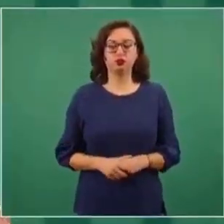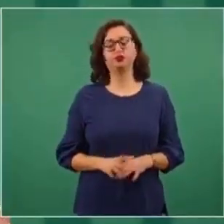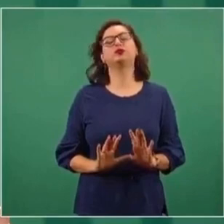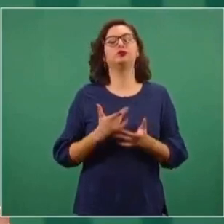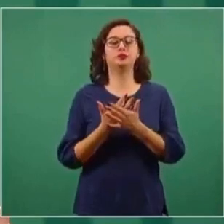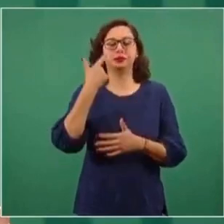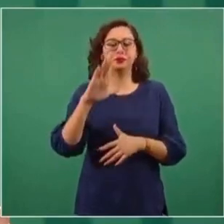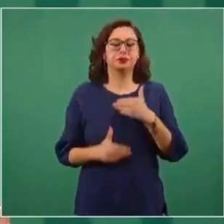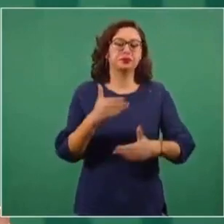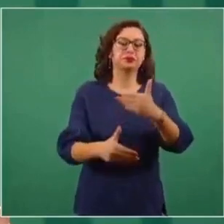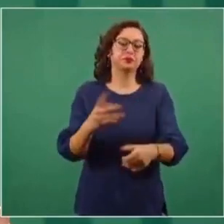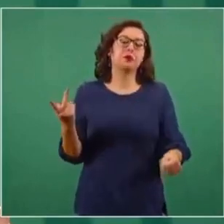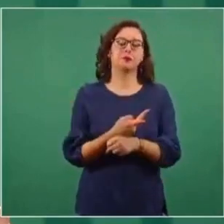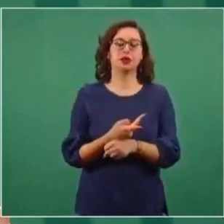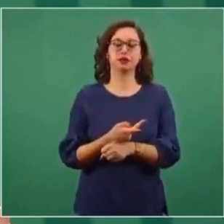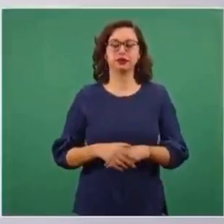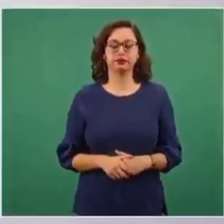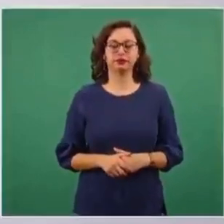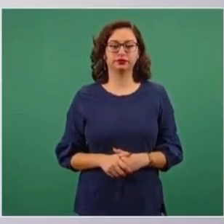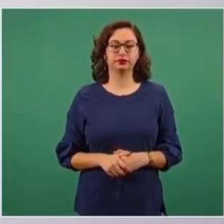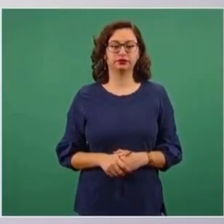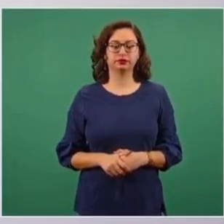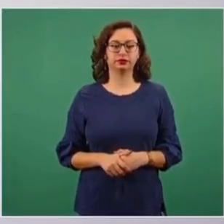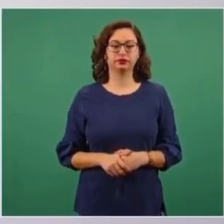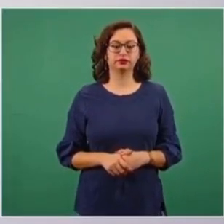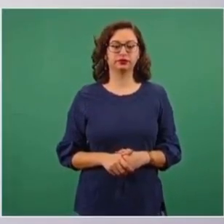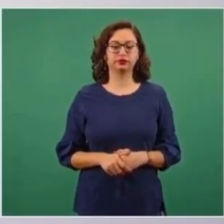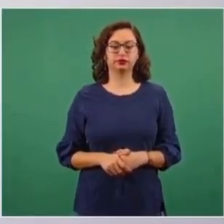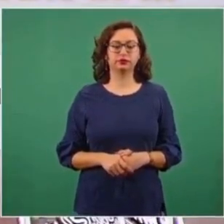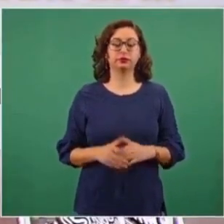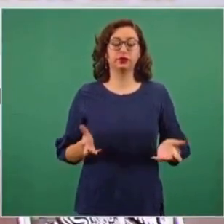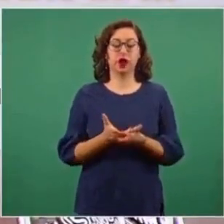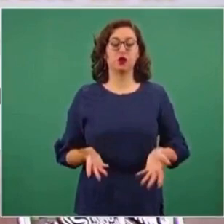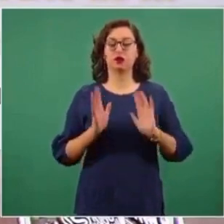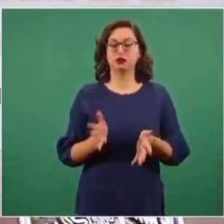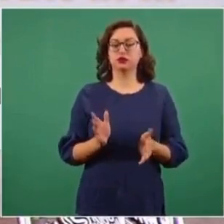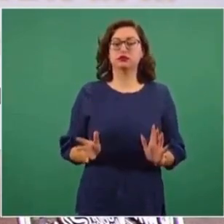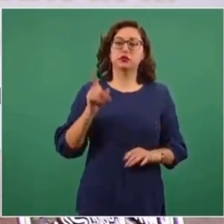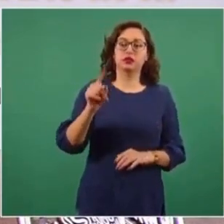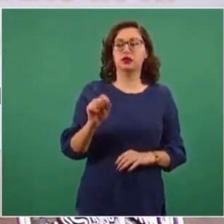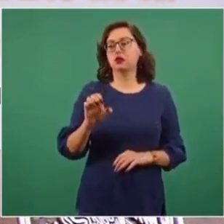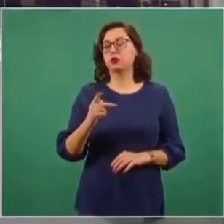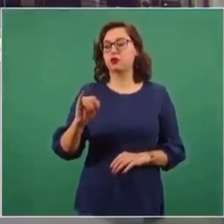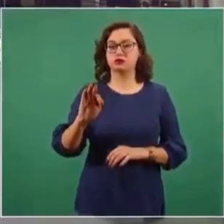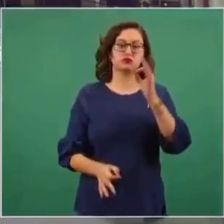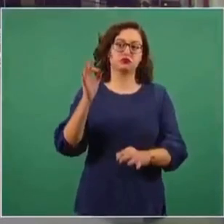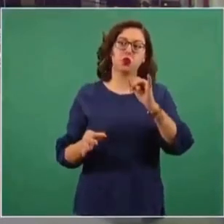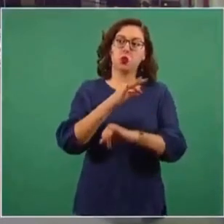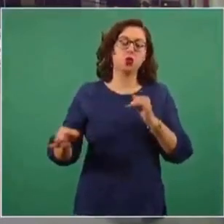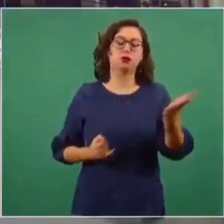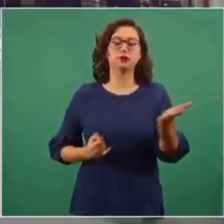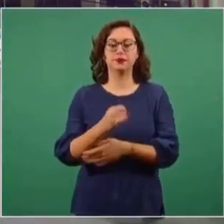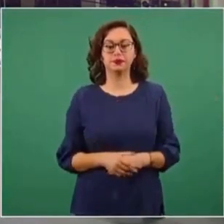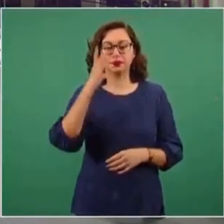a ver qué resulta con la decisión ya definitiva del tribunal. ¿Usted respaldaría estas